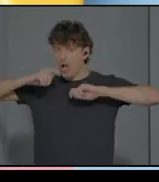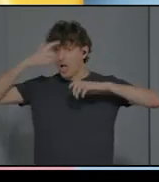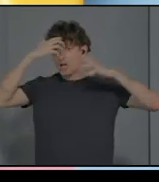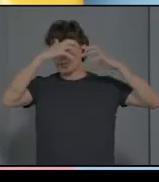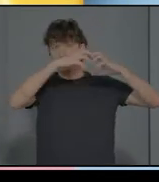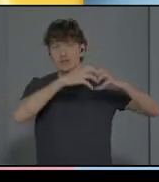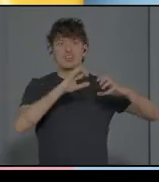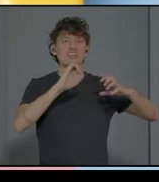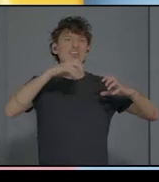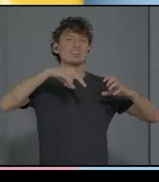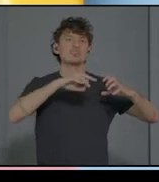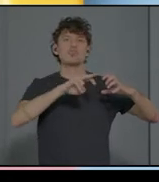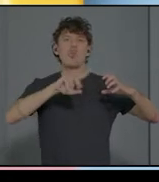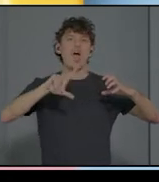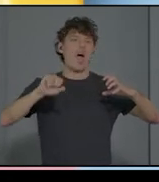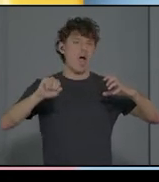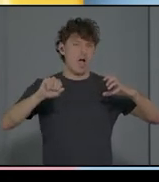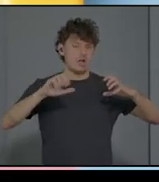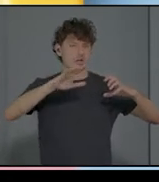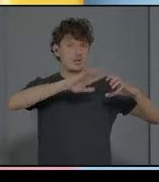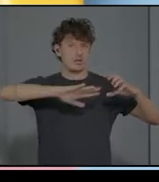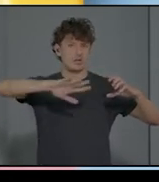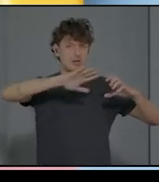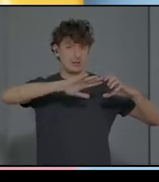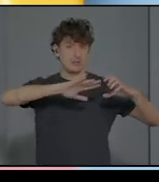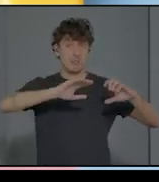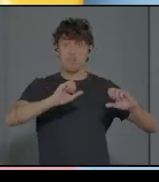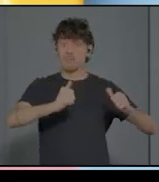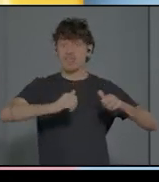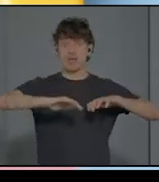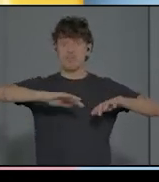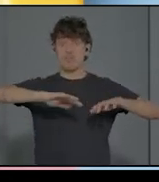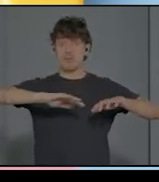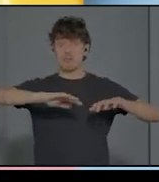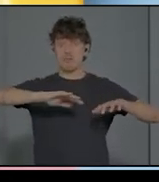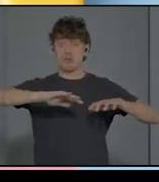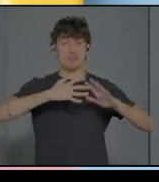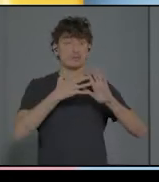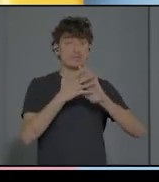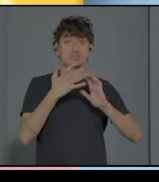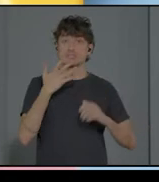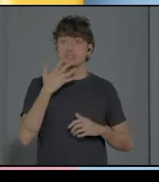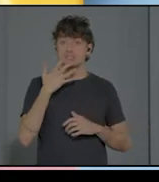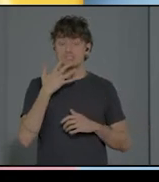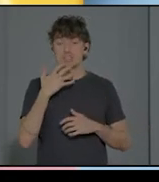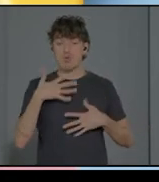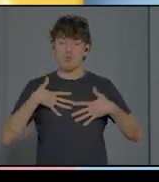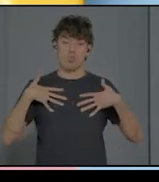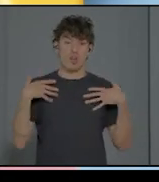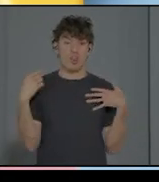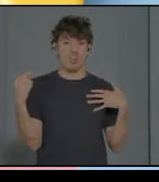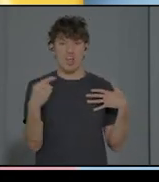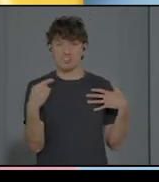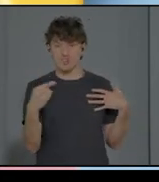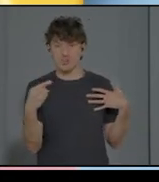la que se activa cuando hay señales emocionales negativas y se activa un área